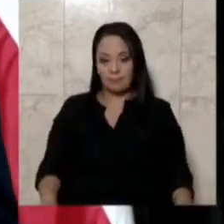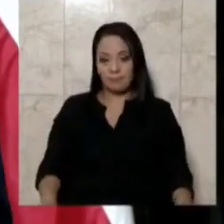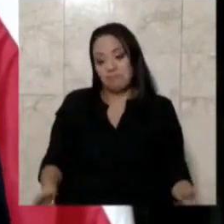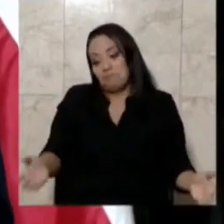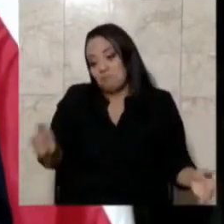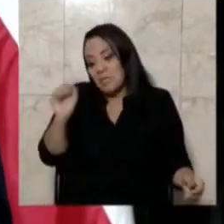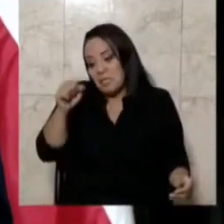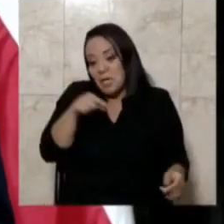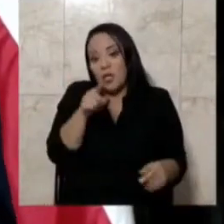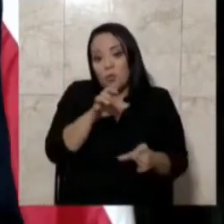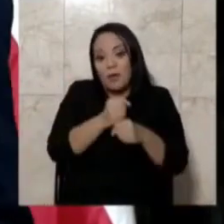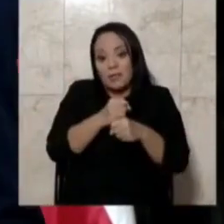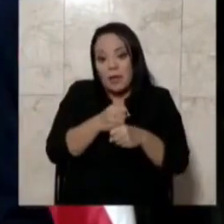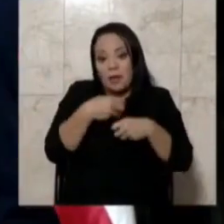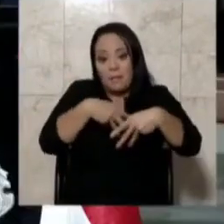marcha y esta es Costa Rica, tienen derecho. Sí.